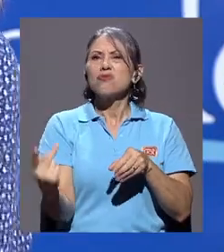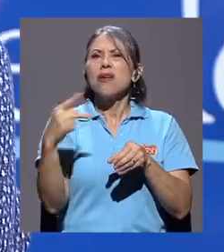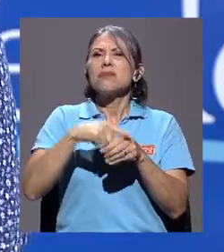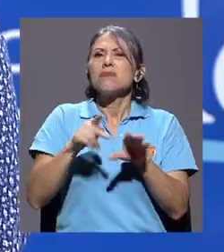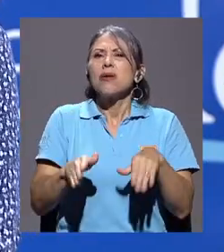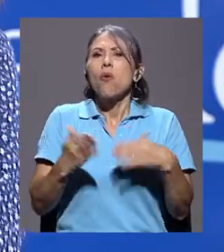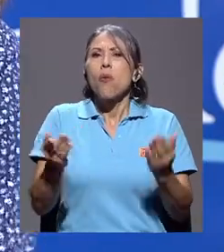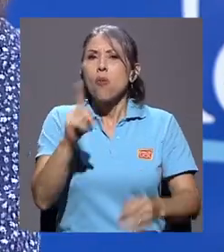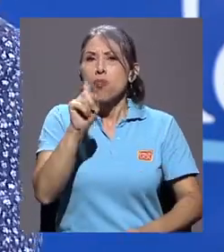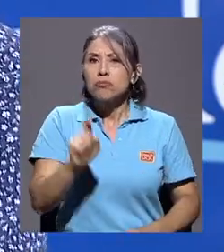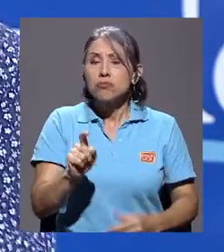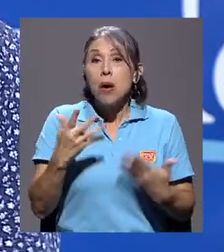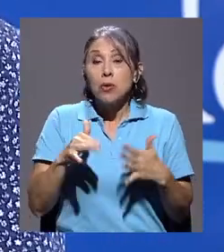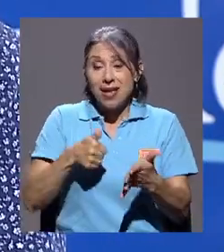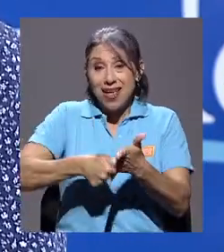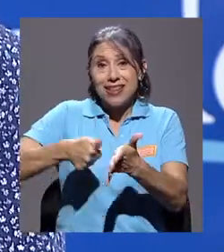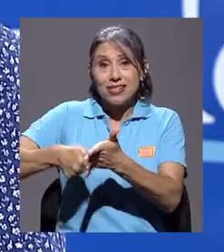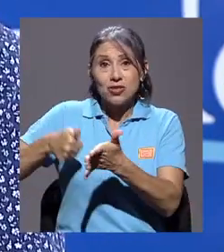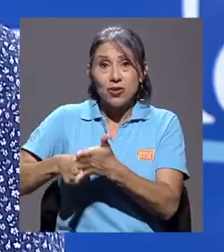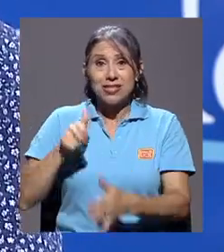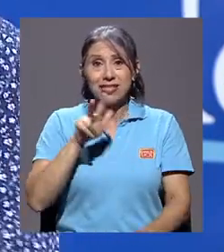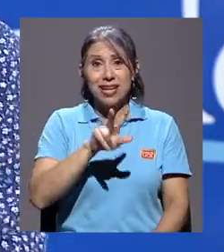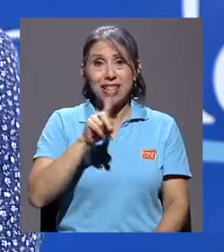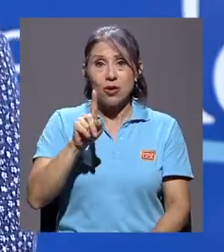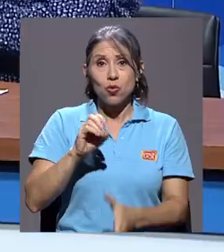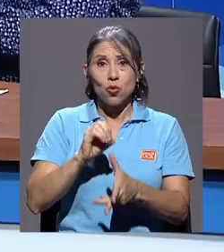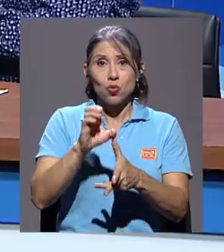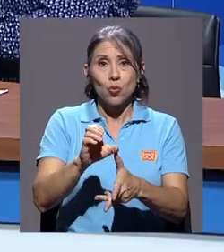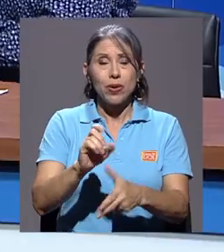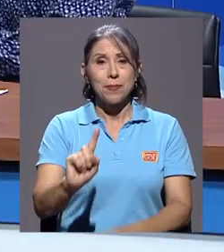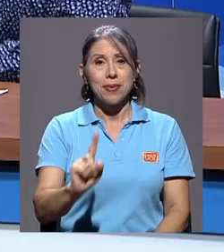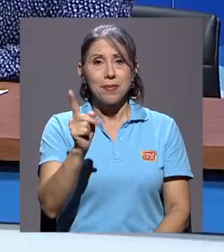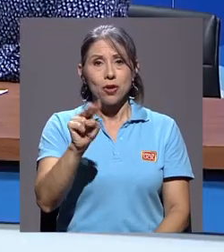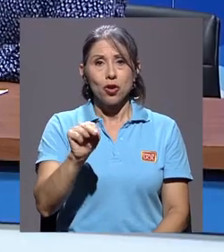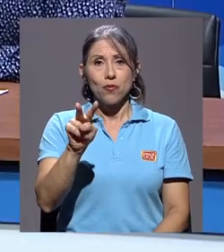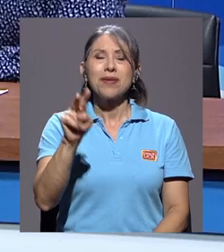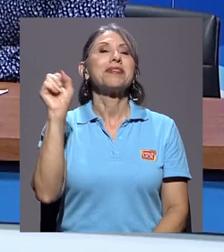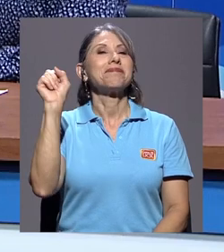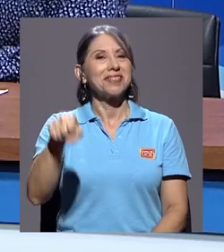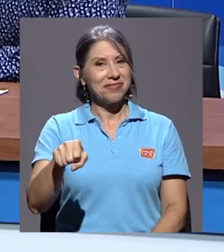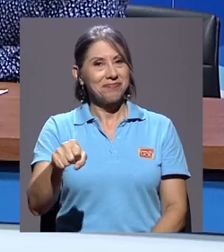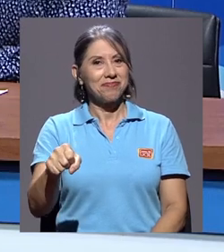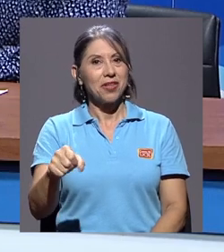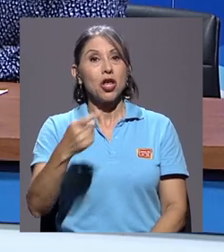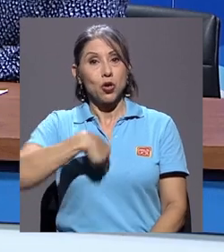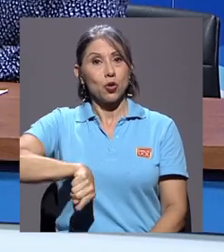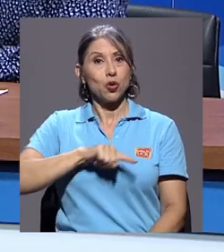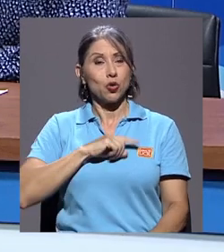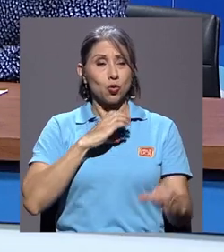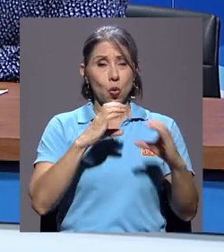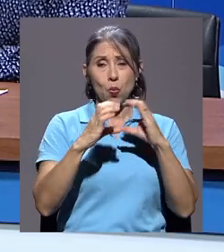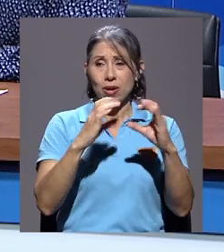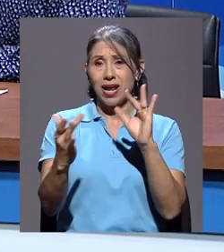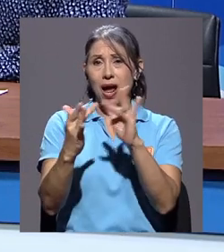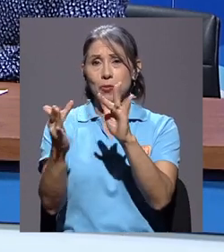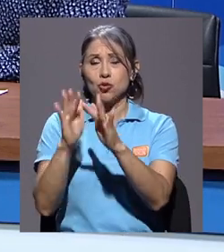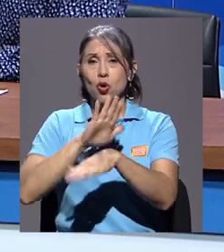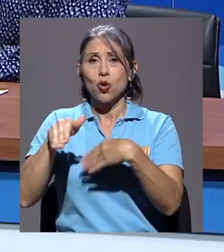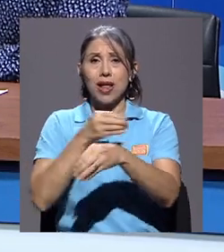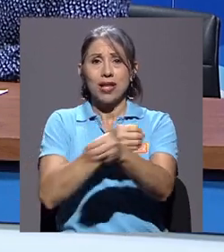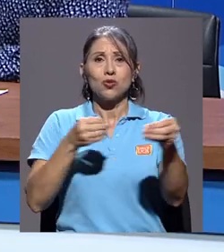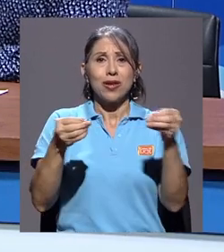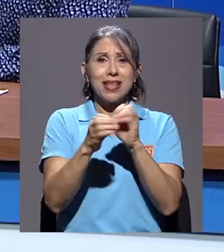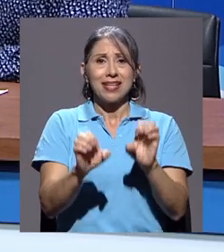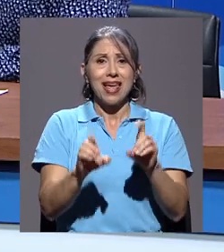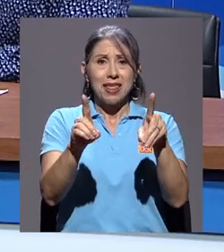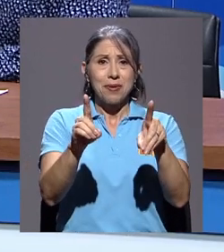proceso ya electoral? Las elecciones van a ser el 31 de octubre y primero de noviembre. Exacto. Nosotros nos comunicamos con todas las unidades académicas de